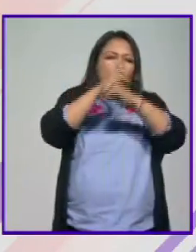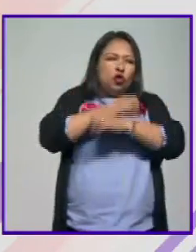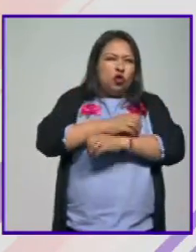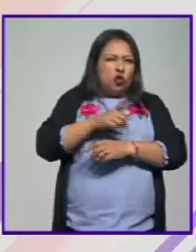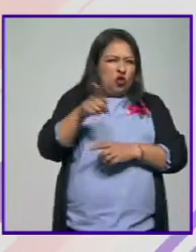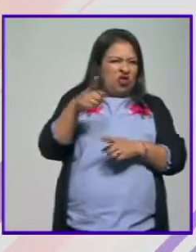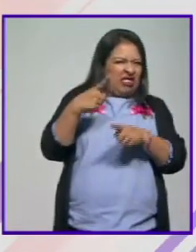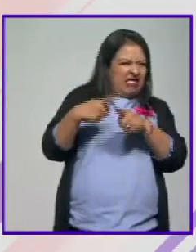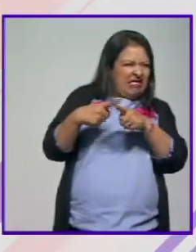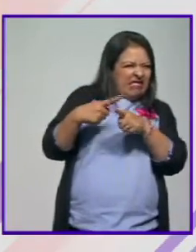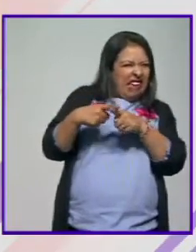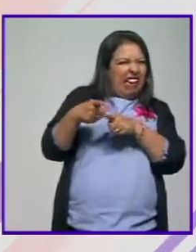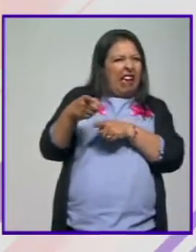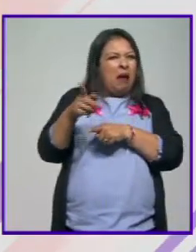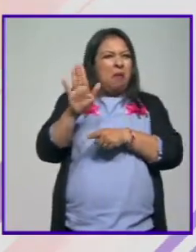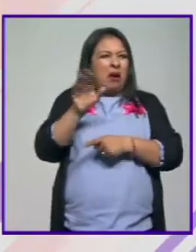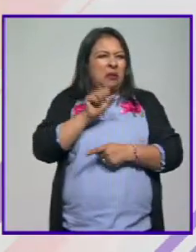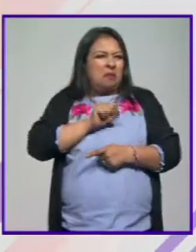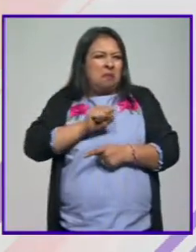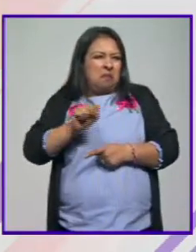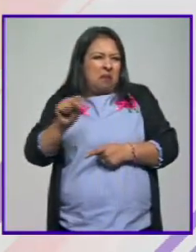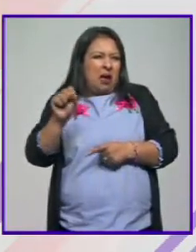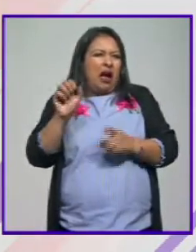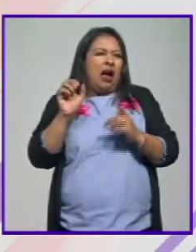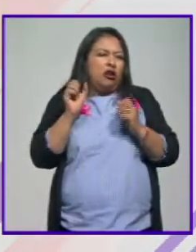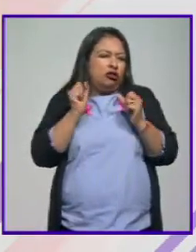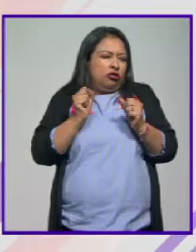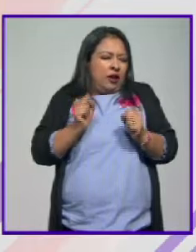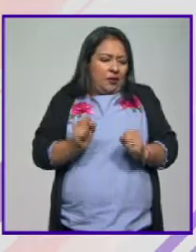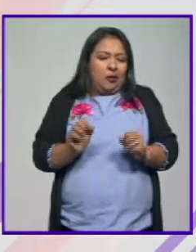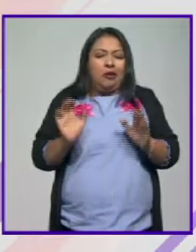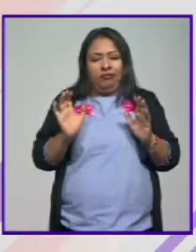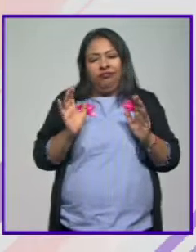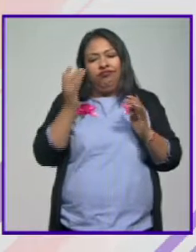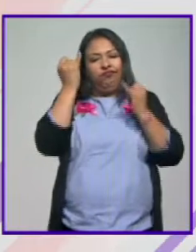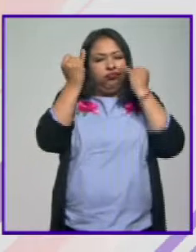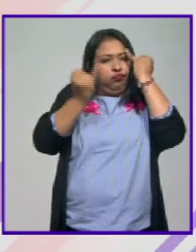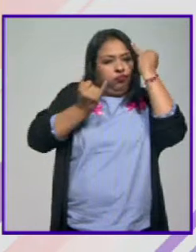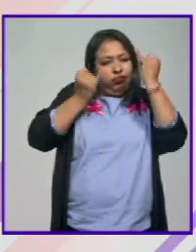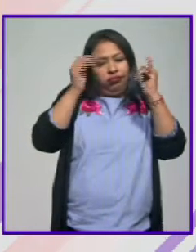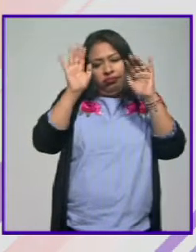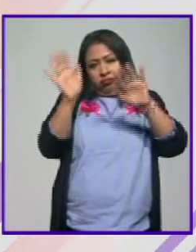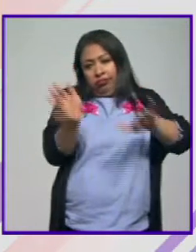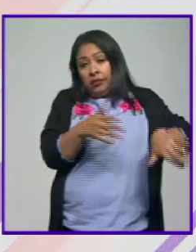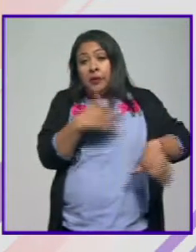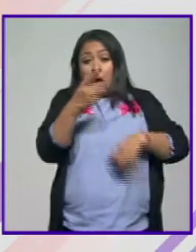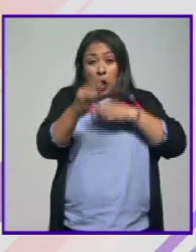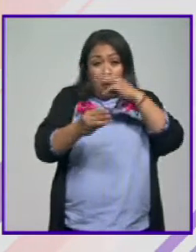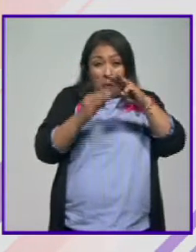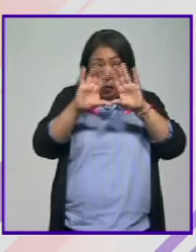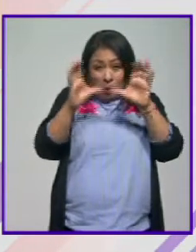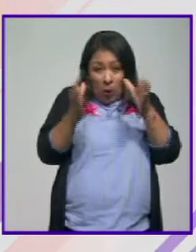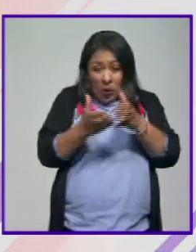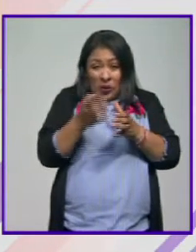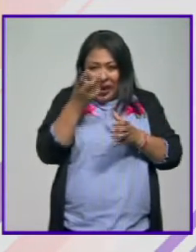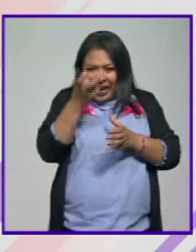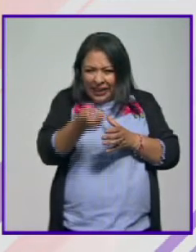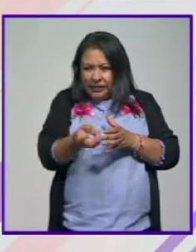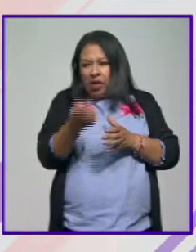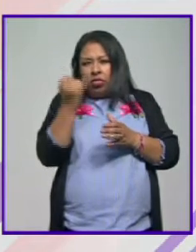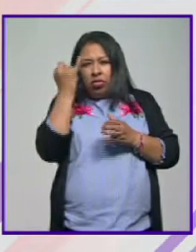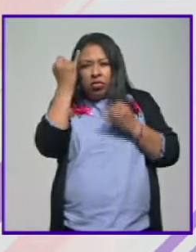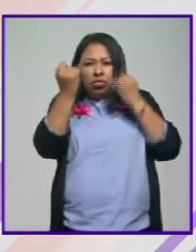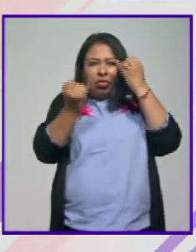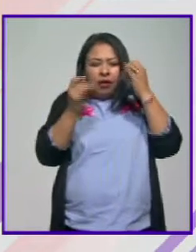misterioso que es como el villano por antonomasia ¿no? contra entonces bueno en fin de todo este mundo que está